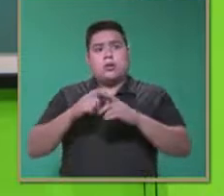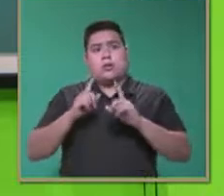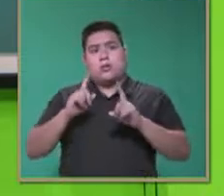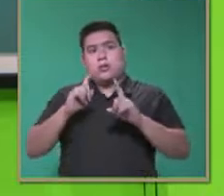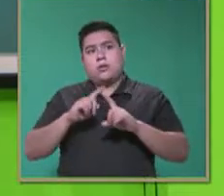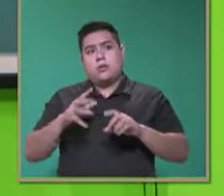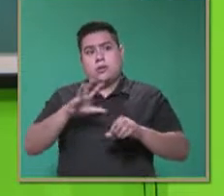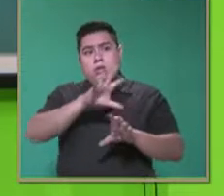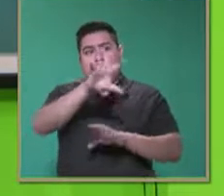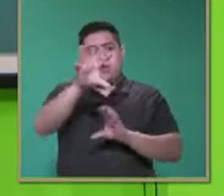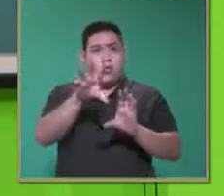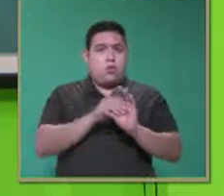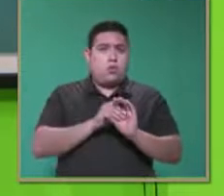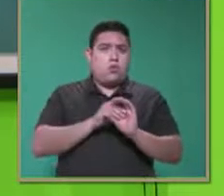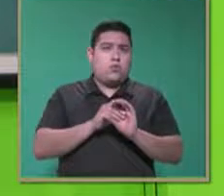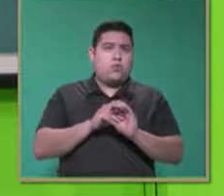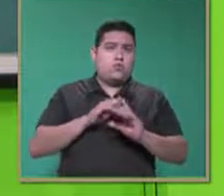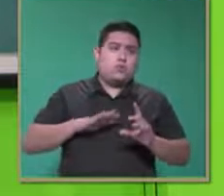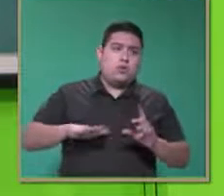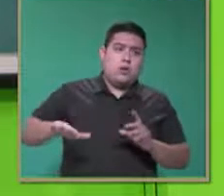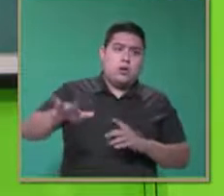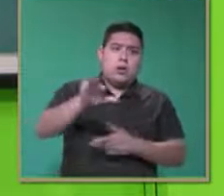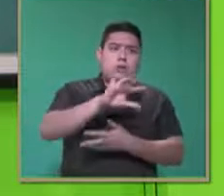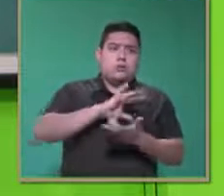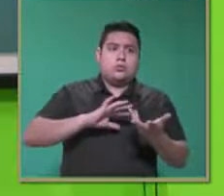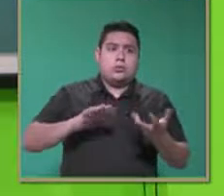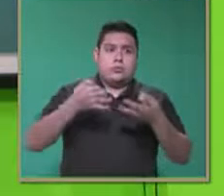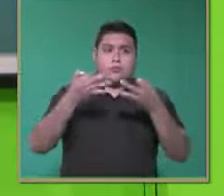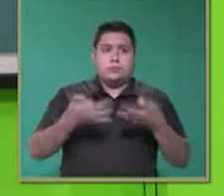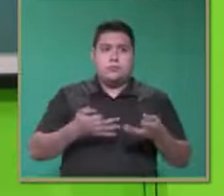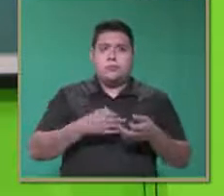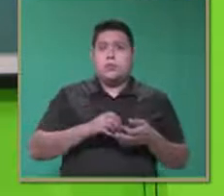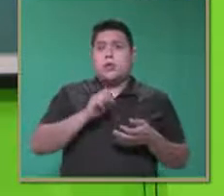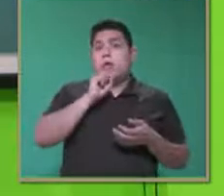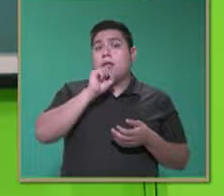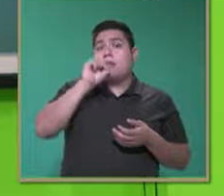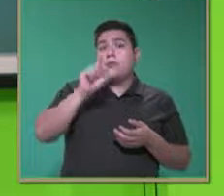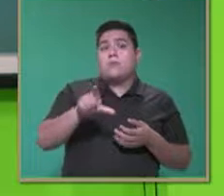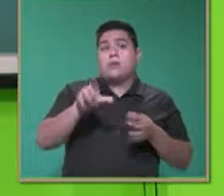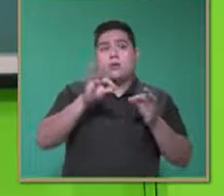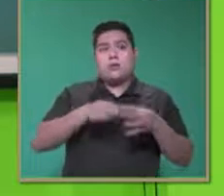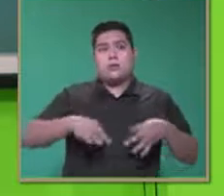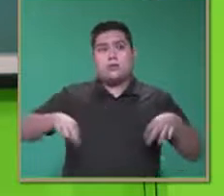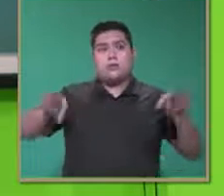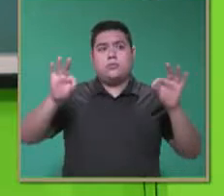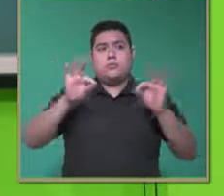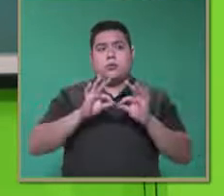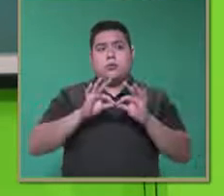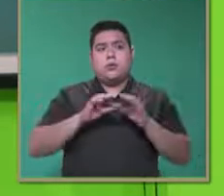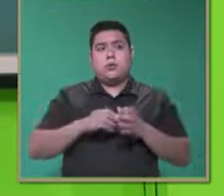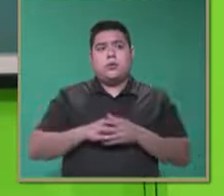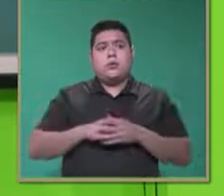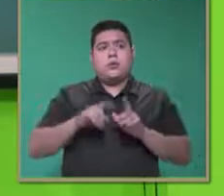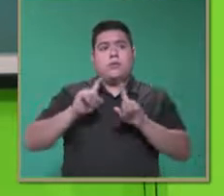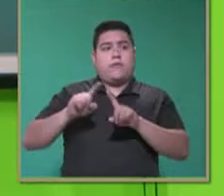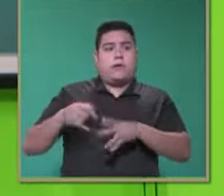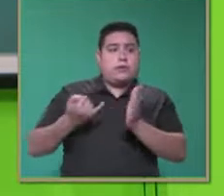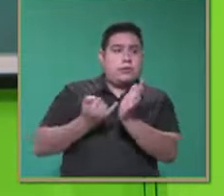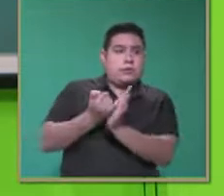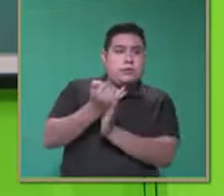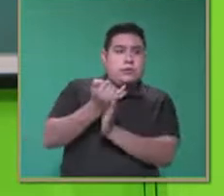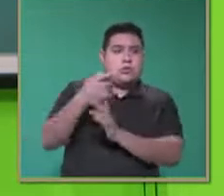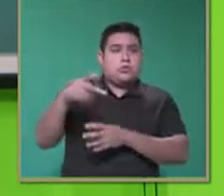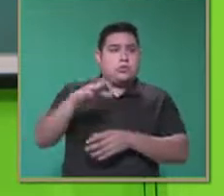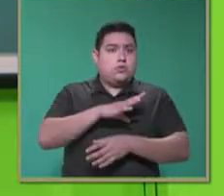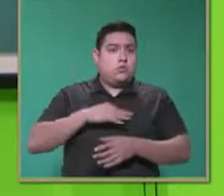inclusión dentro de la sociedad. Además, es muy importante la toma de decisiones en su